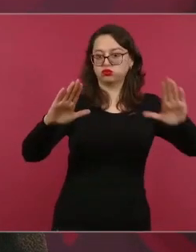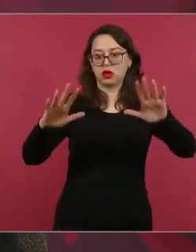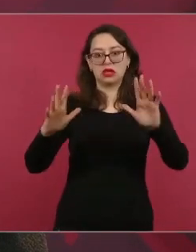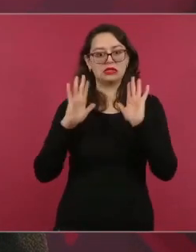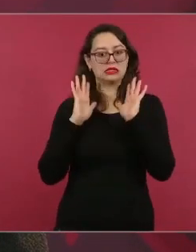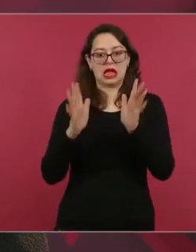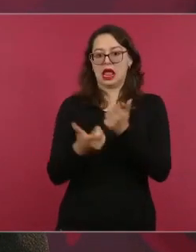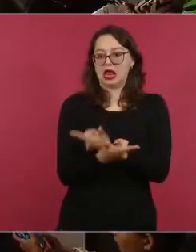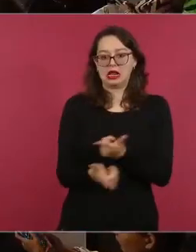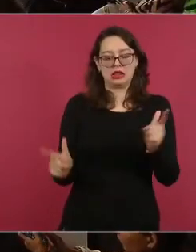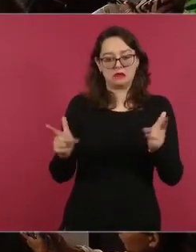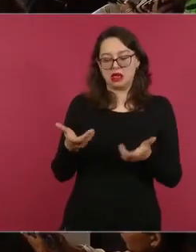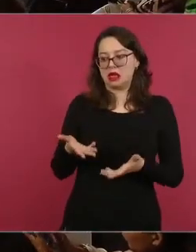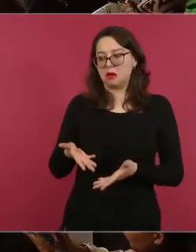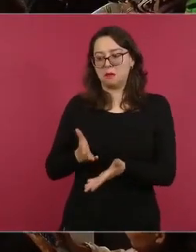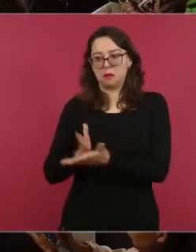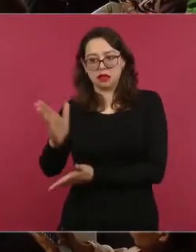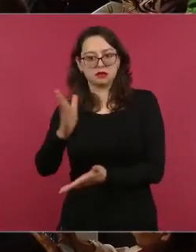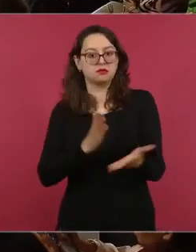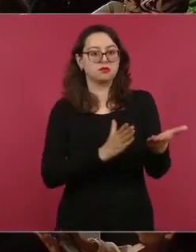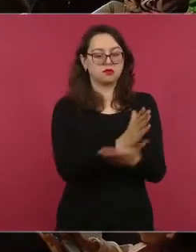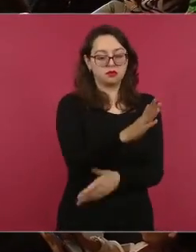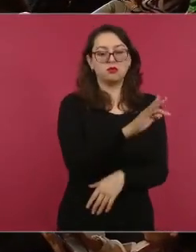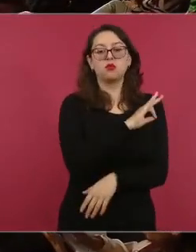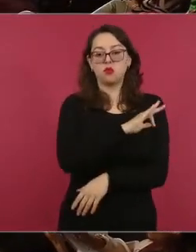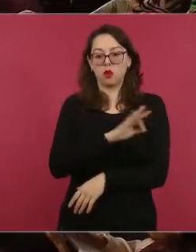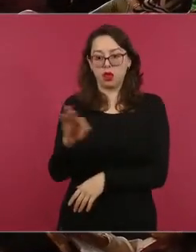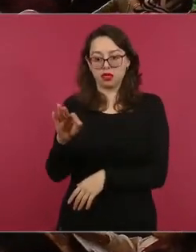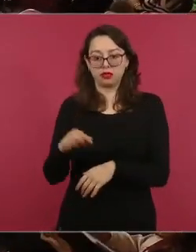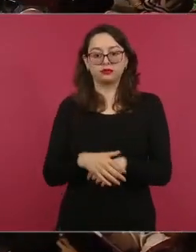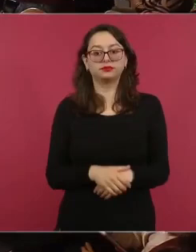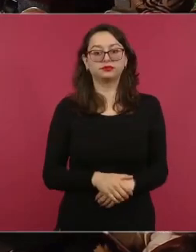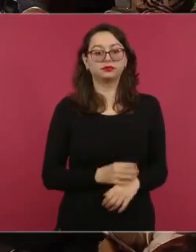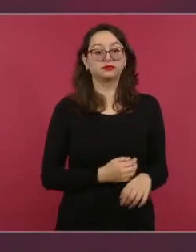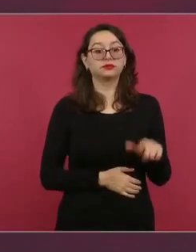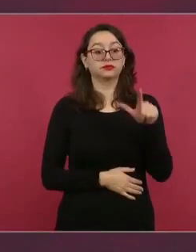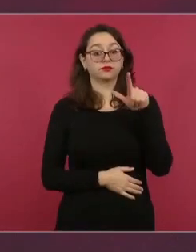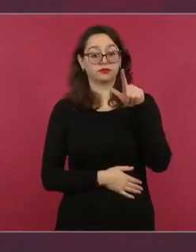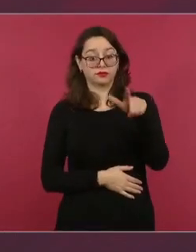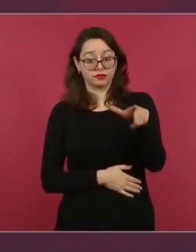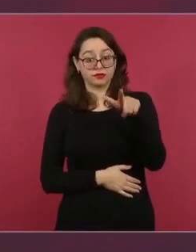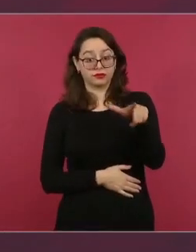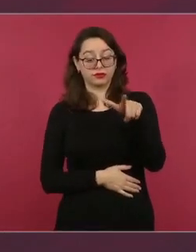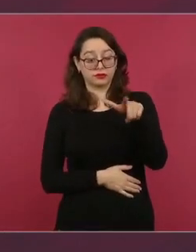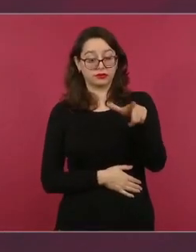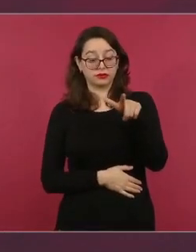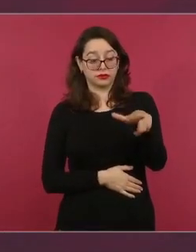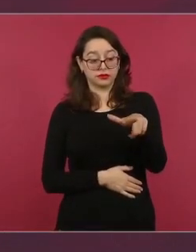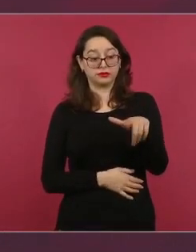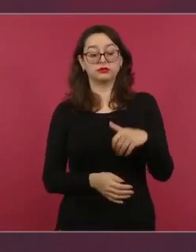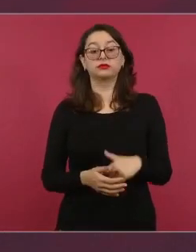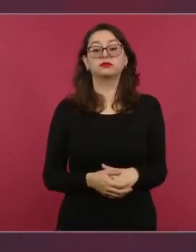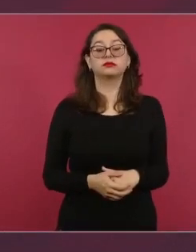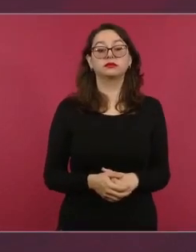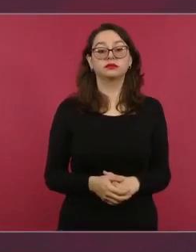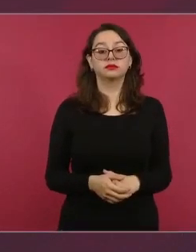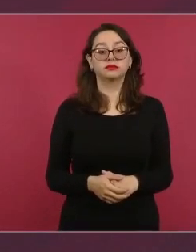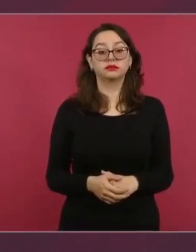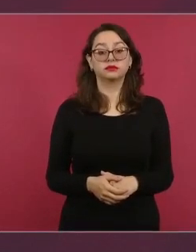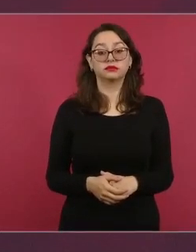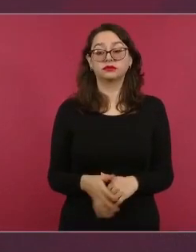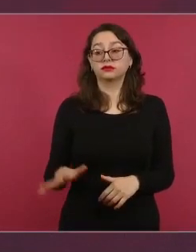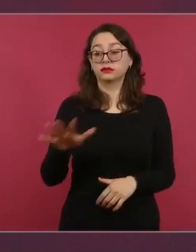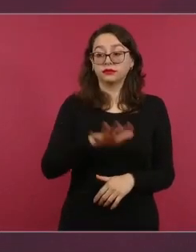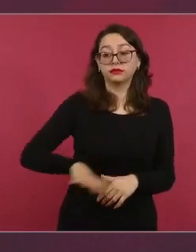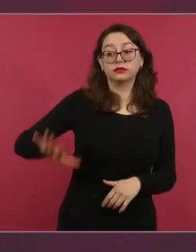17. Toda la obra de reconstrucción de